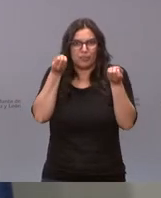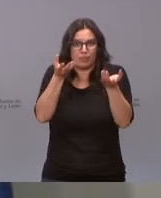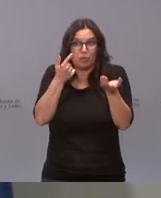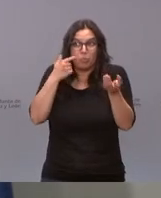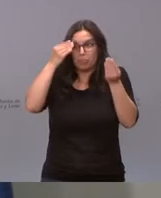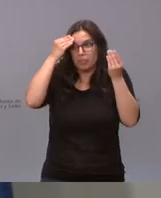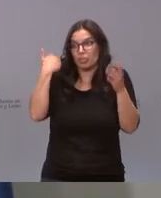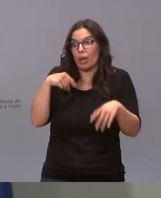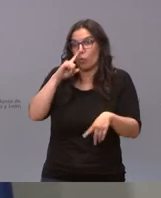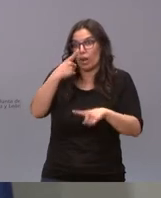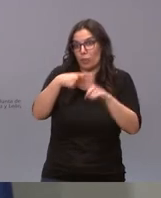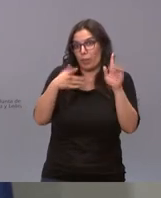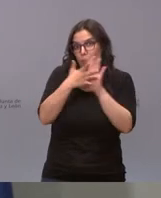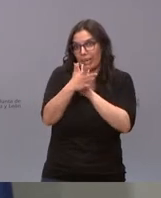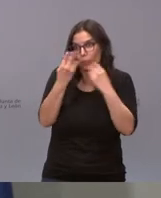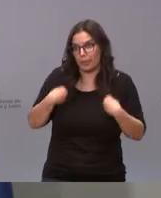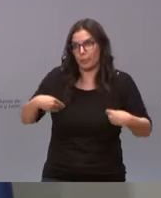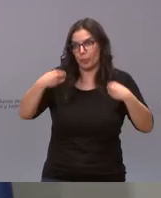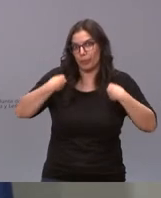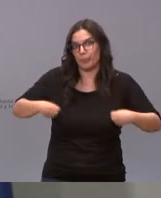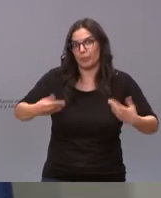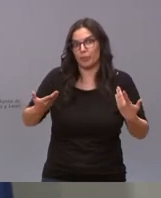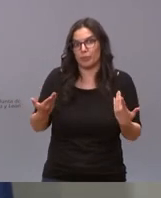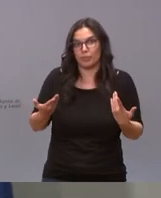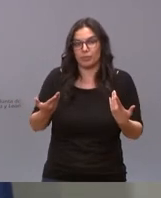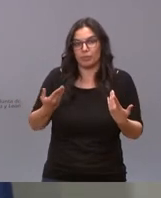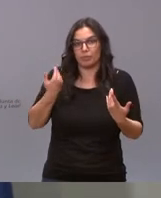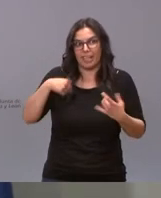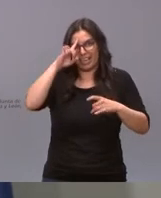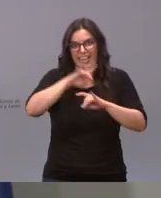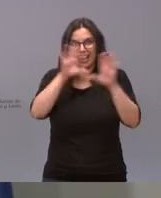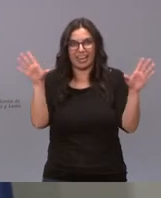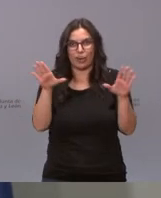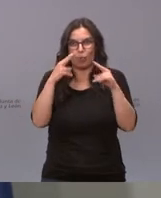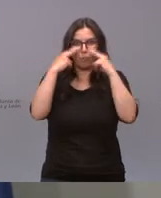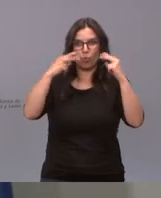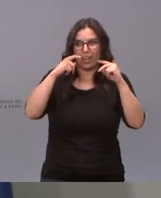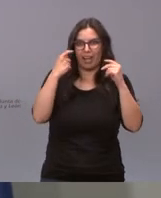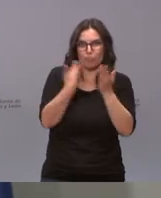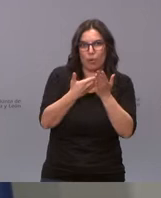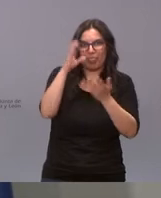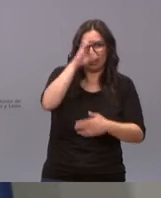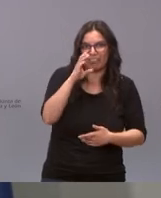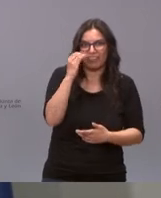llevamos un año y medio explicando este asunto yo creo que eso está claro está publicado hay evidencia científica